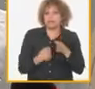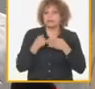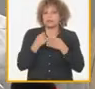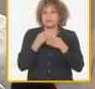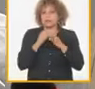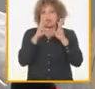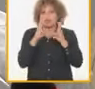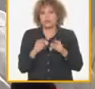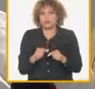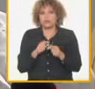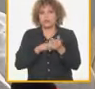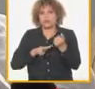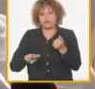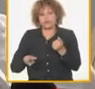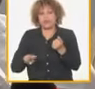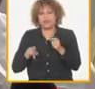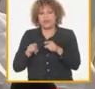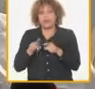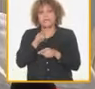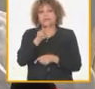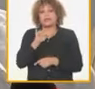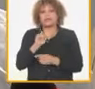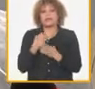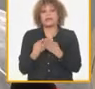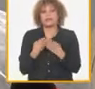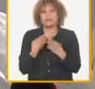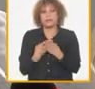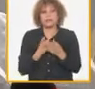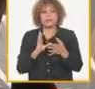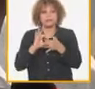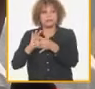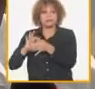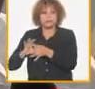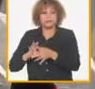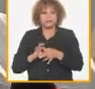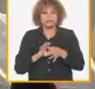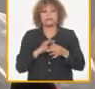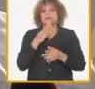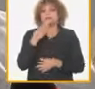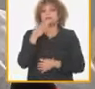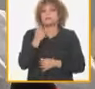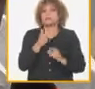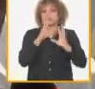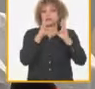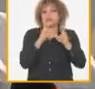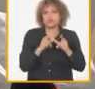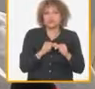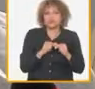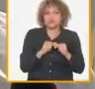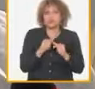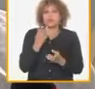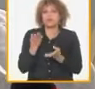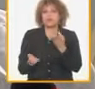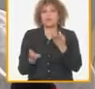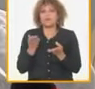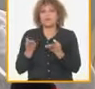resultados al territorio esas 26 empresas filiales tienen mejores resultados que la empresa